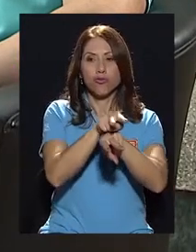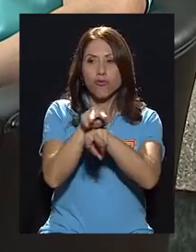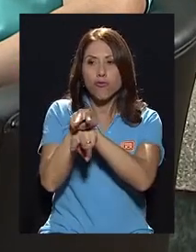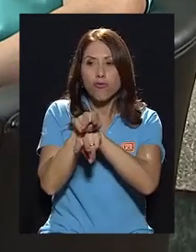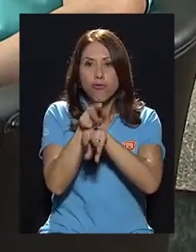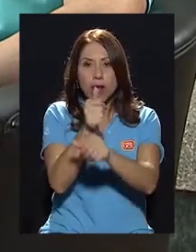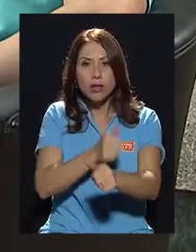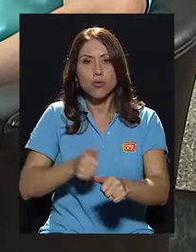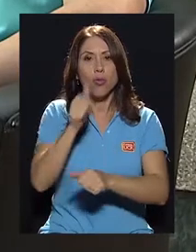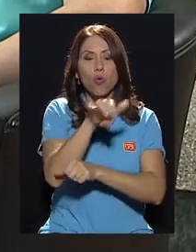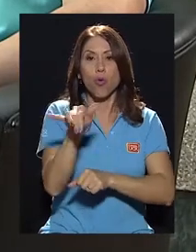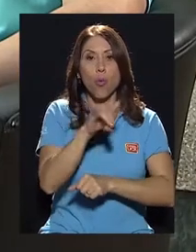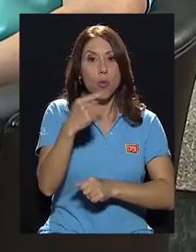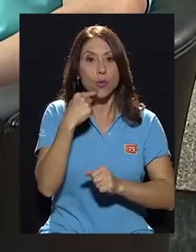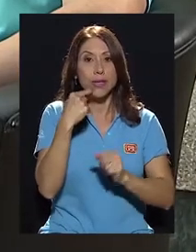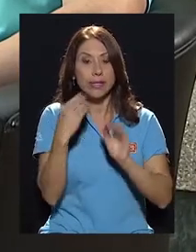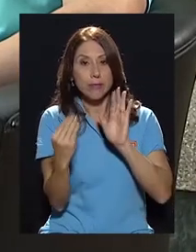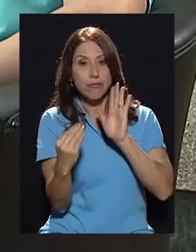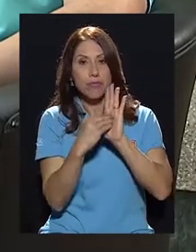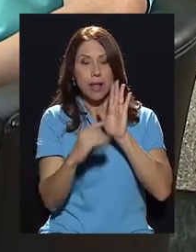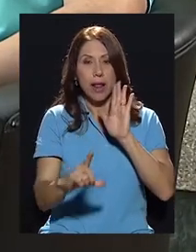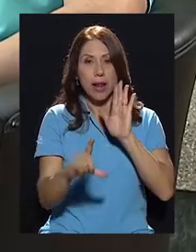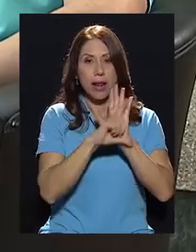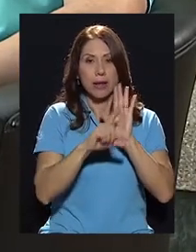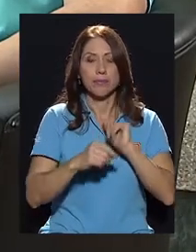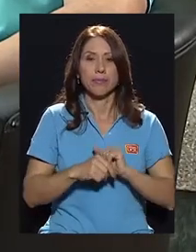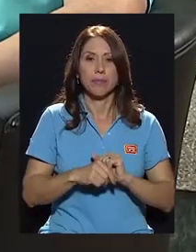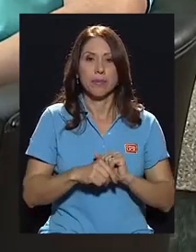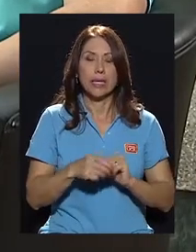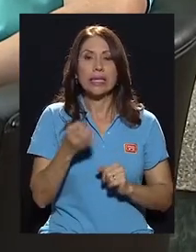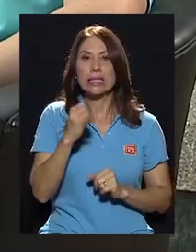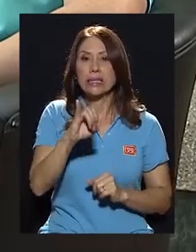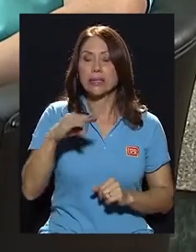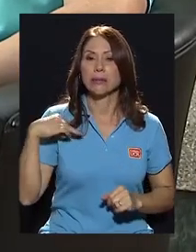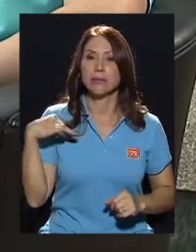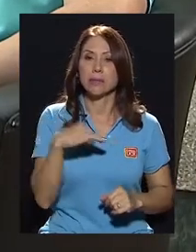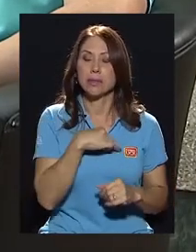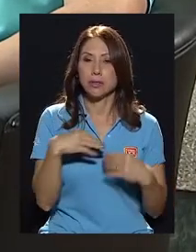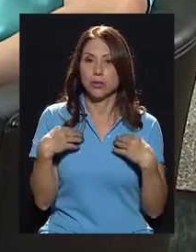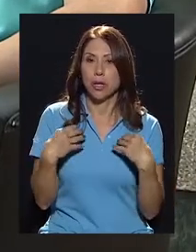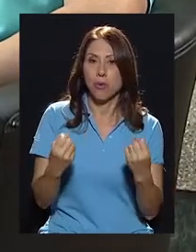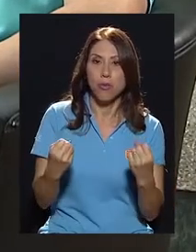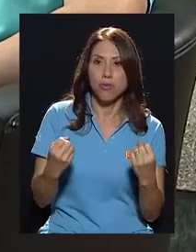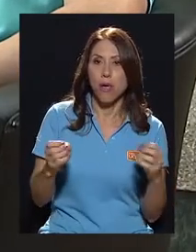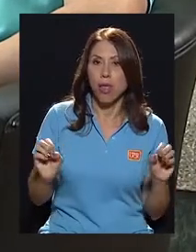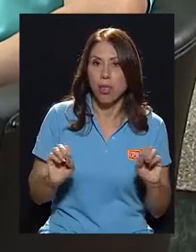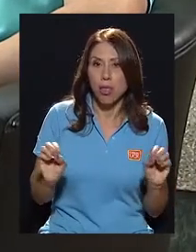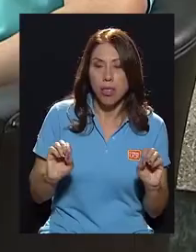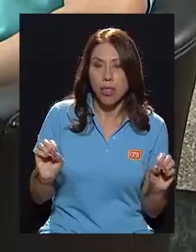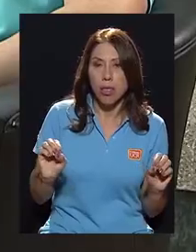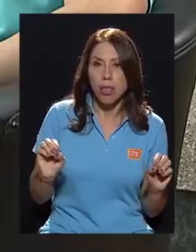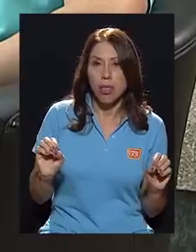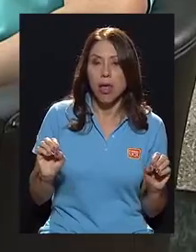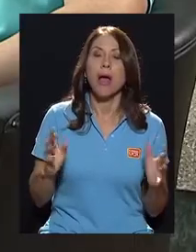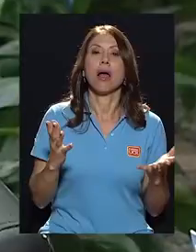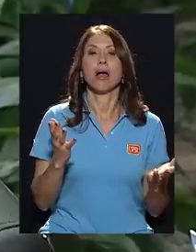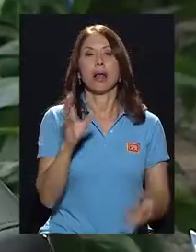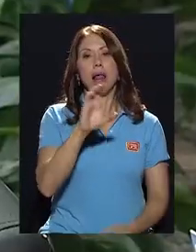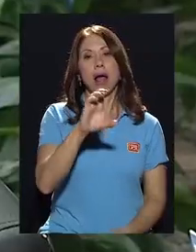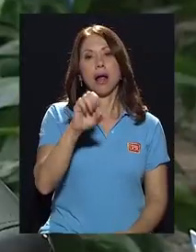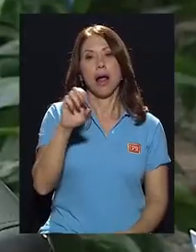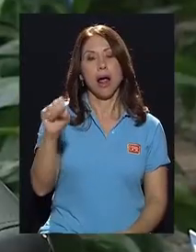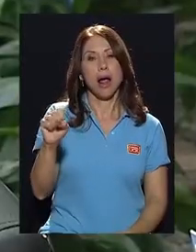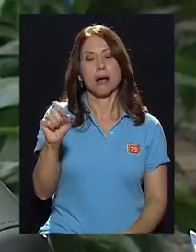como especifica la ley, y que si el Ministerio de Salud no ejerce ese aspecto,